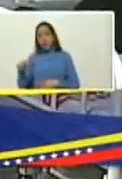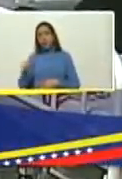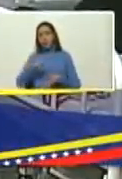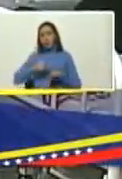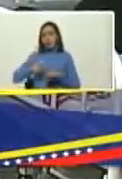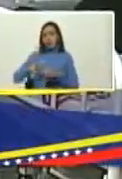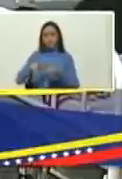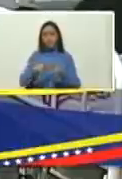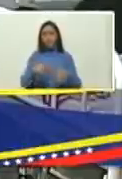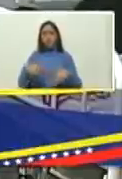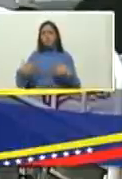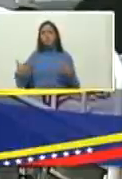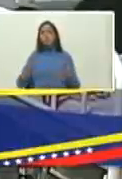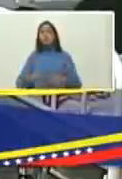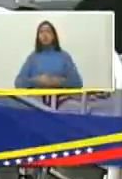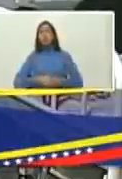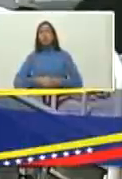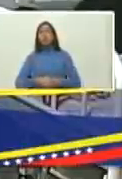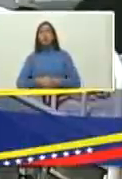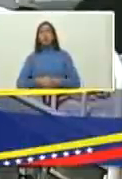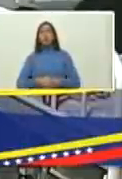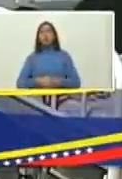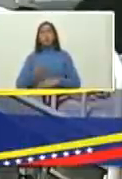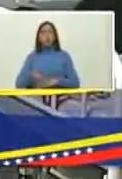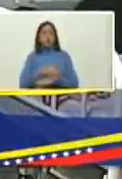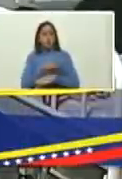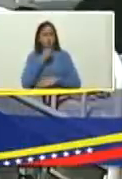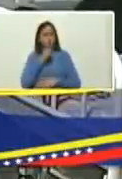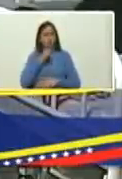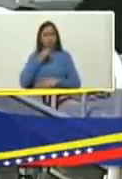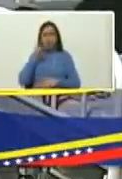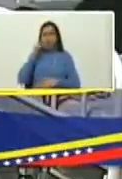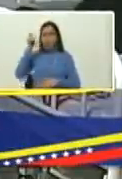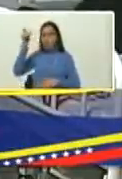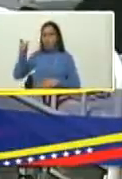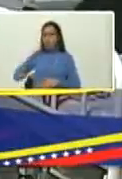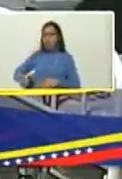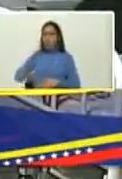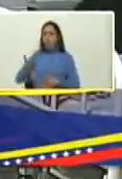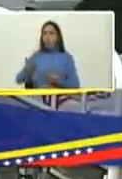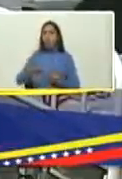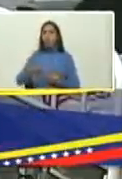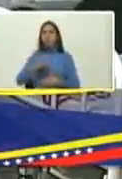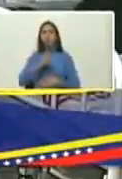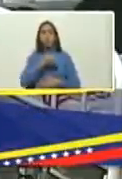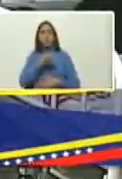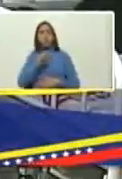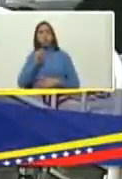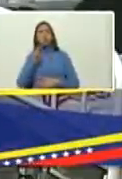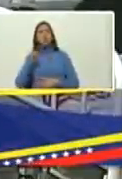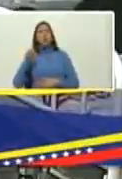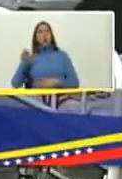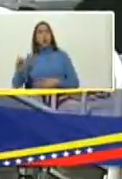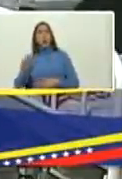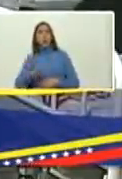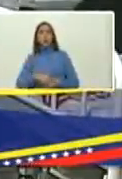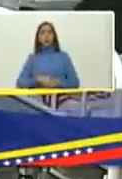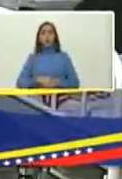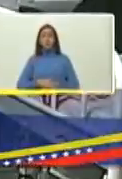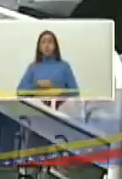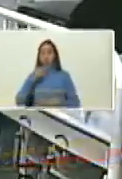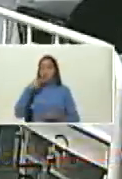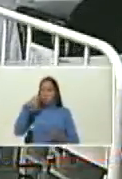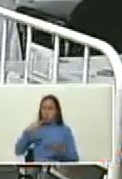Alberto Ruedas Mesones quien es además Ruedas Mesones quien es además el